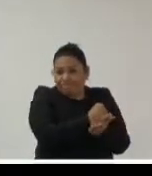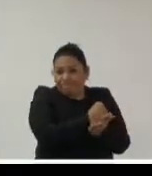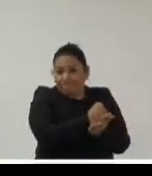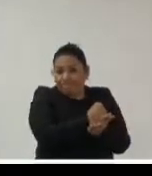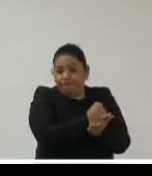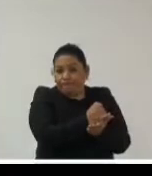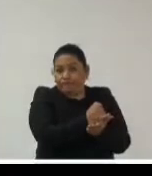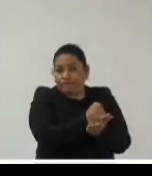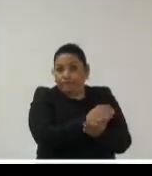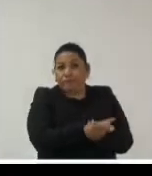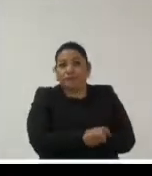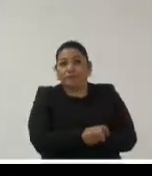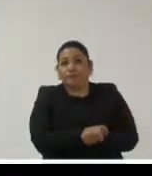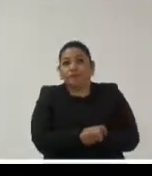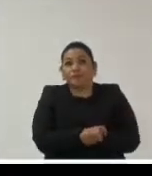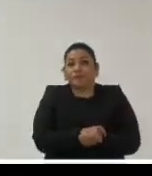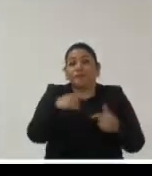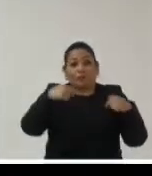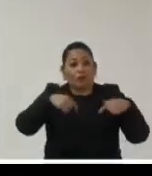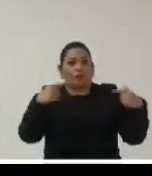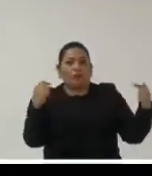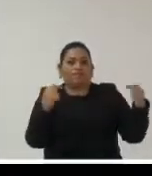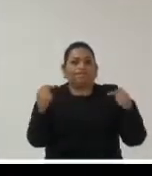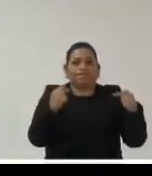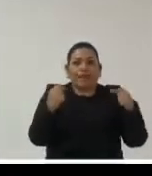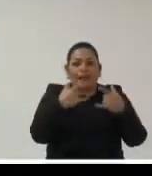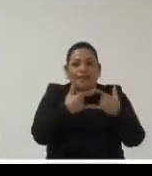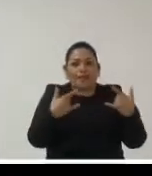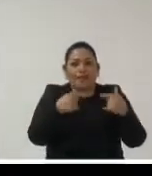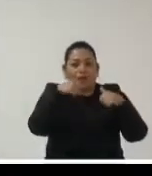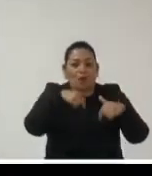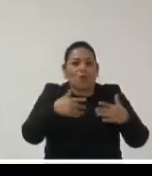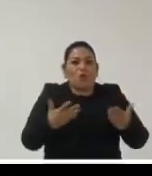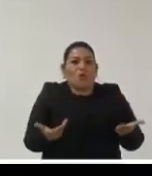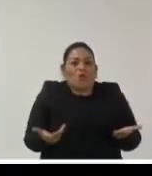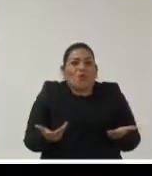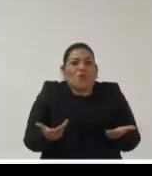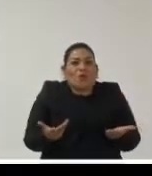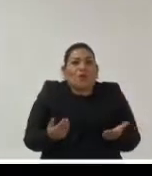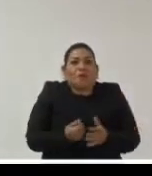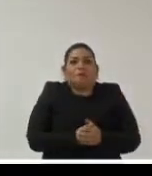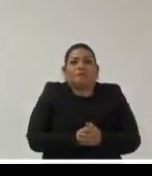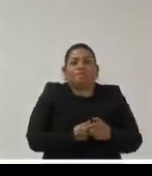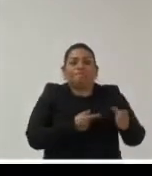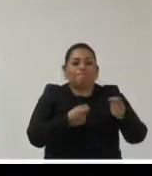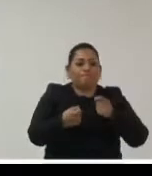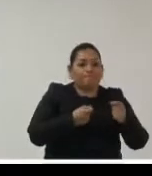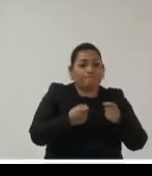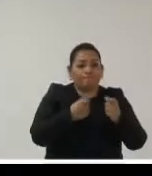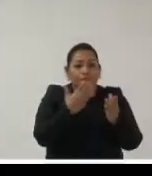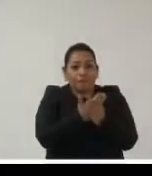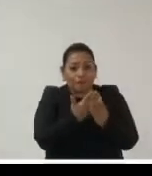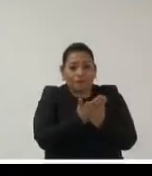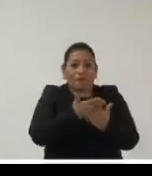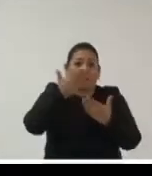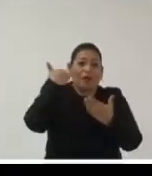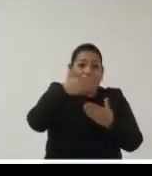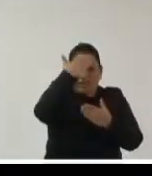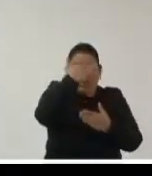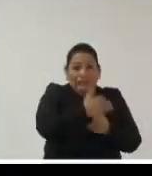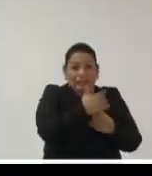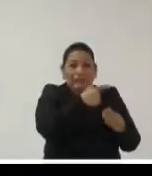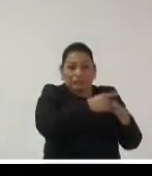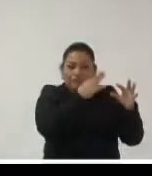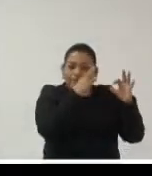los hechos que ocurrieron en un determinado momento de la historia de nuestra sociedad la gestión de archivos entendida como la capacidad